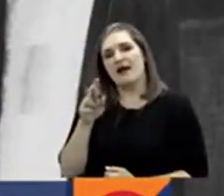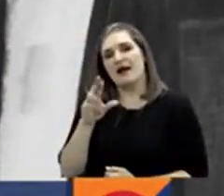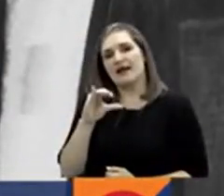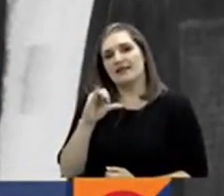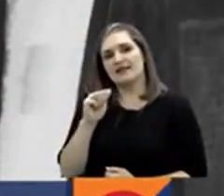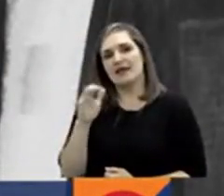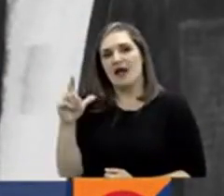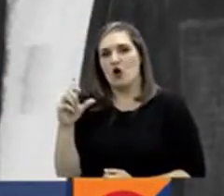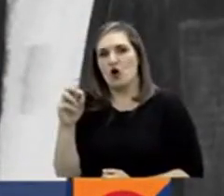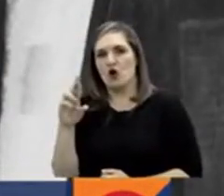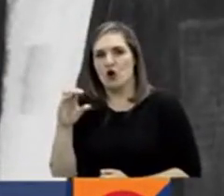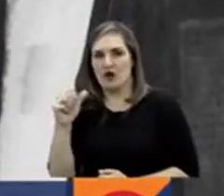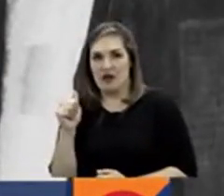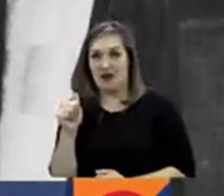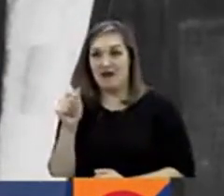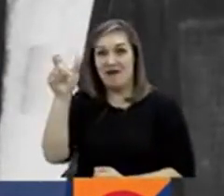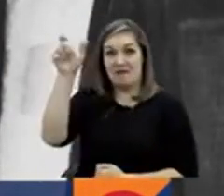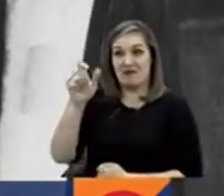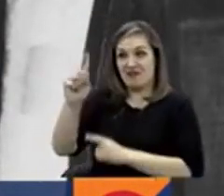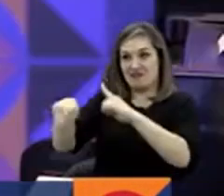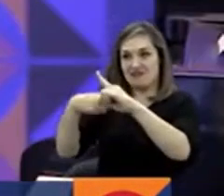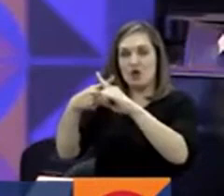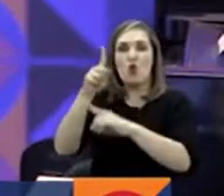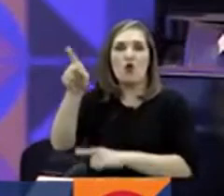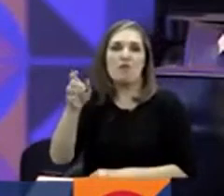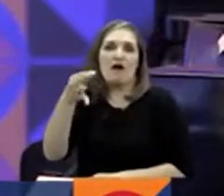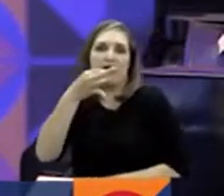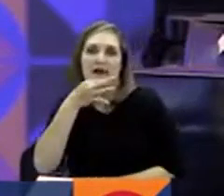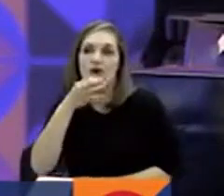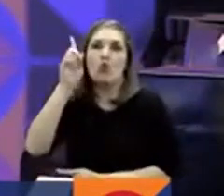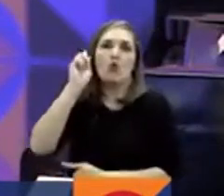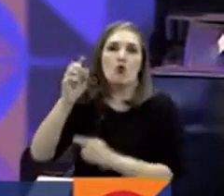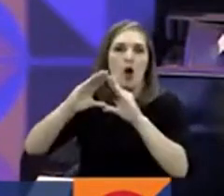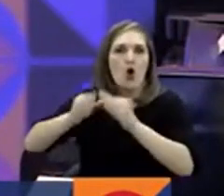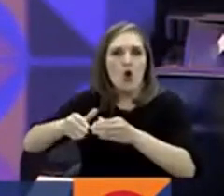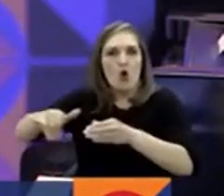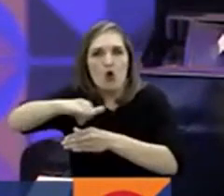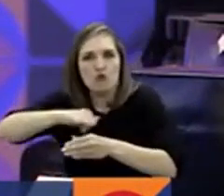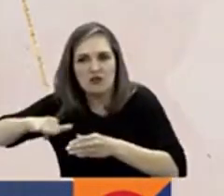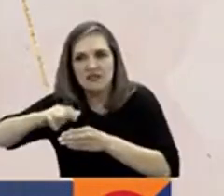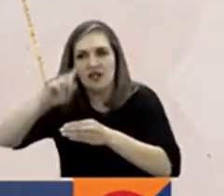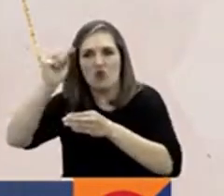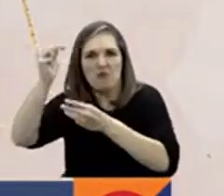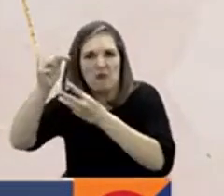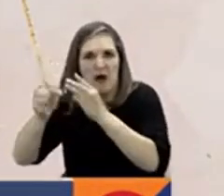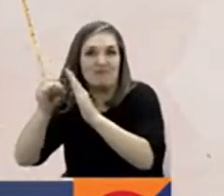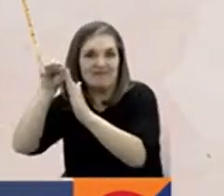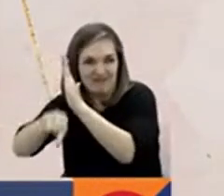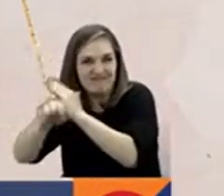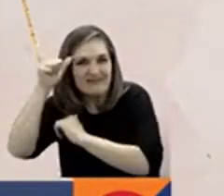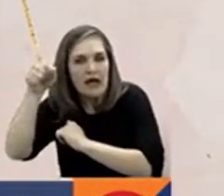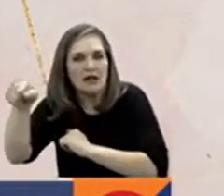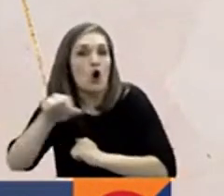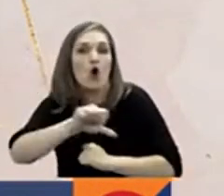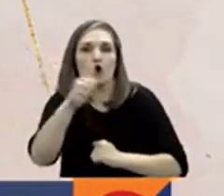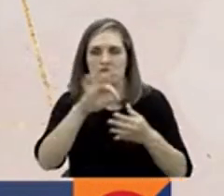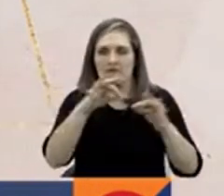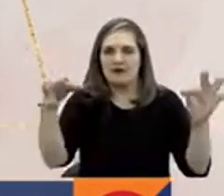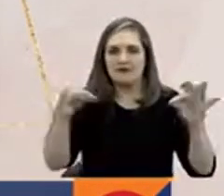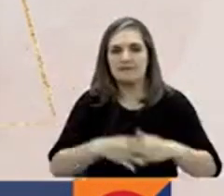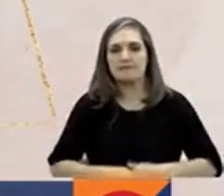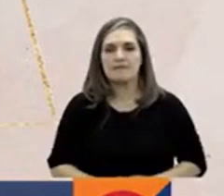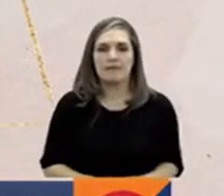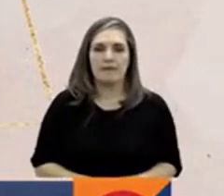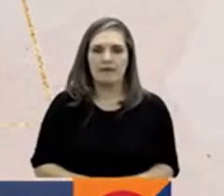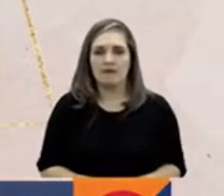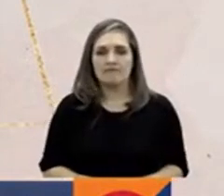por revolucionario, por homosexual y por comunista. Segundo verso que quiero que conozcamos. Me has dado la fraternidad hacia el